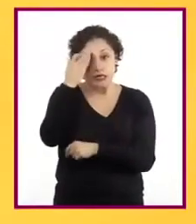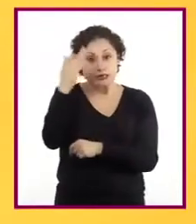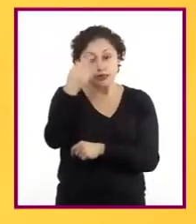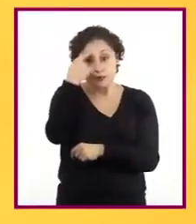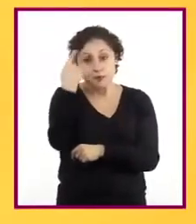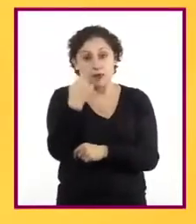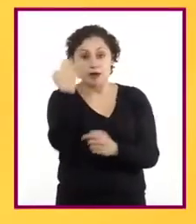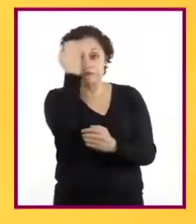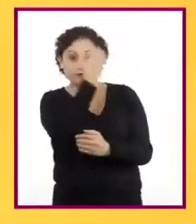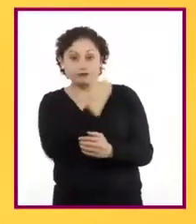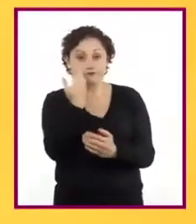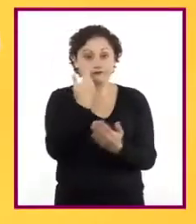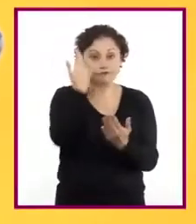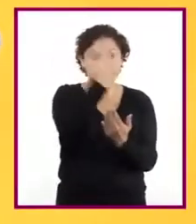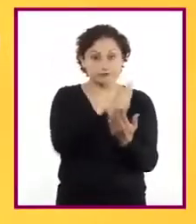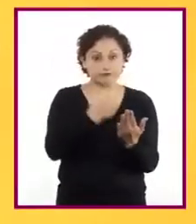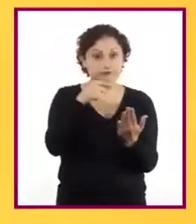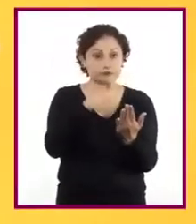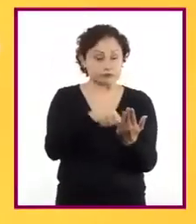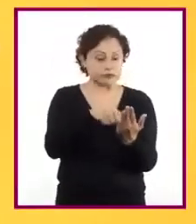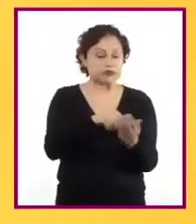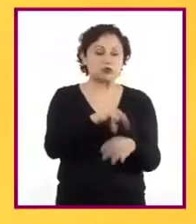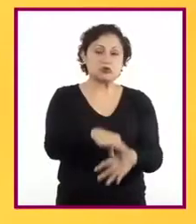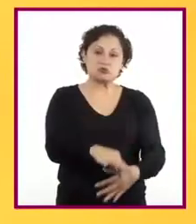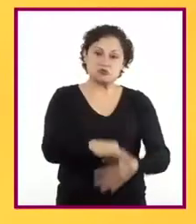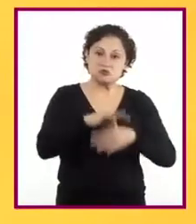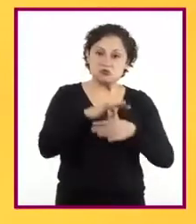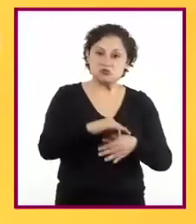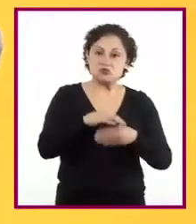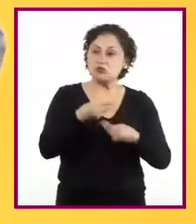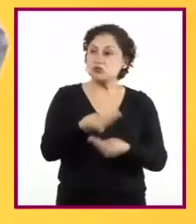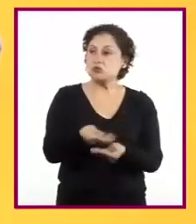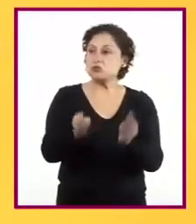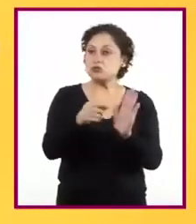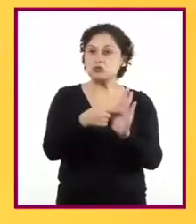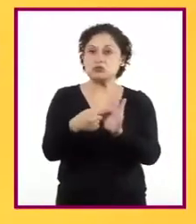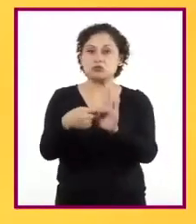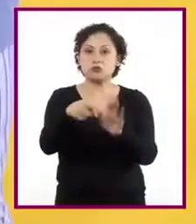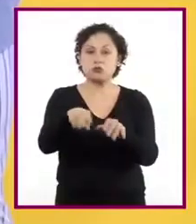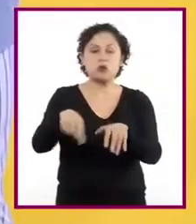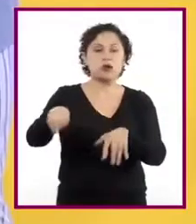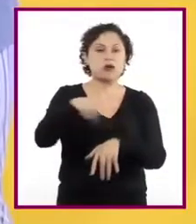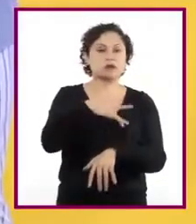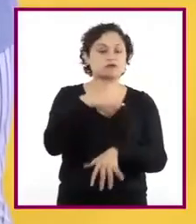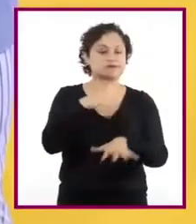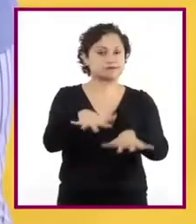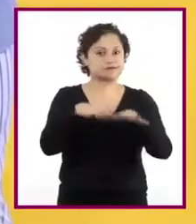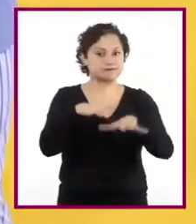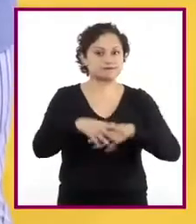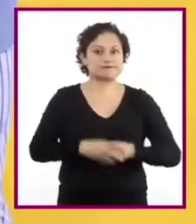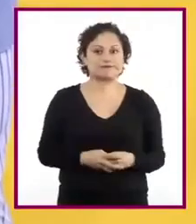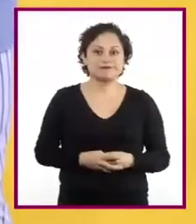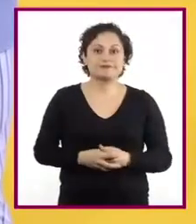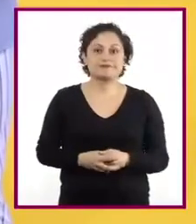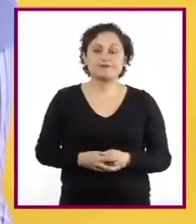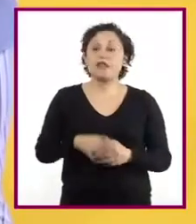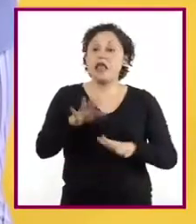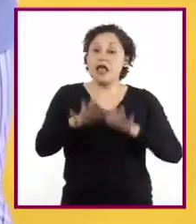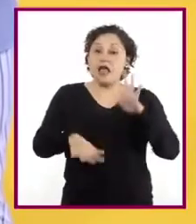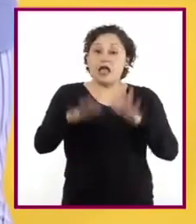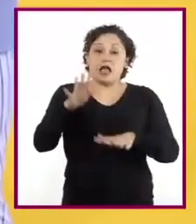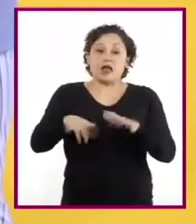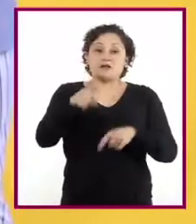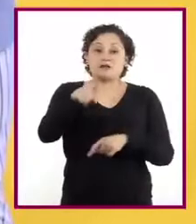puede hacer que su texto cobre vida y tenga el impacto que desean en sus destinatarios. A veces, el trabajo de